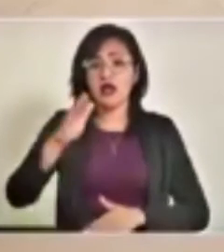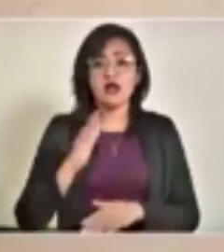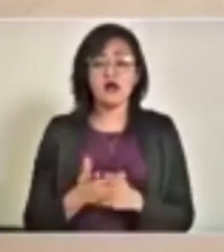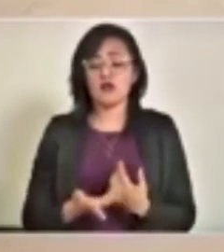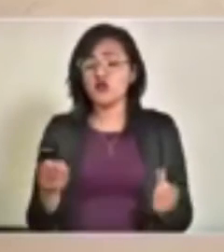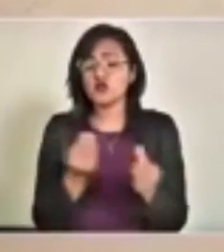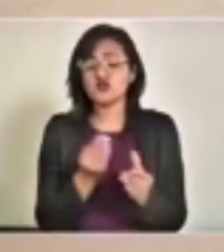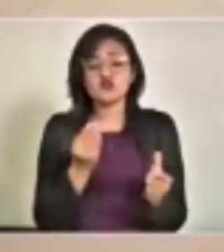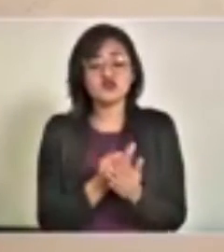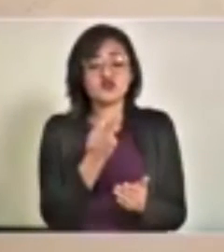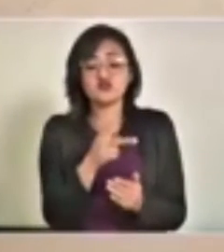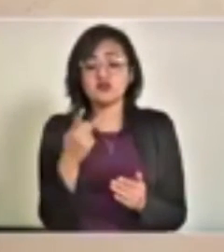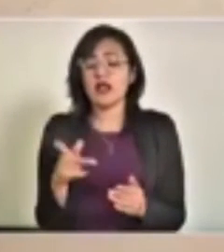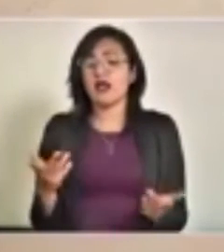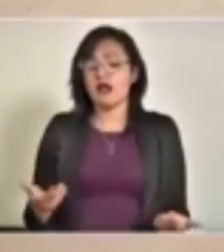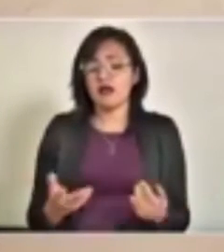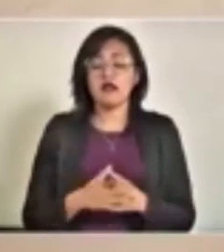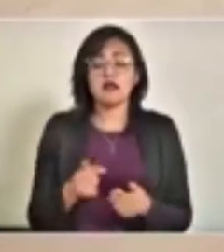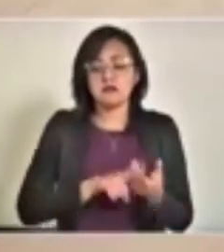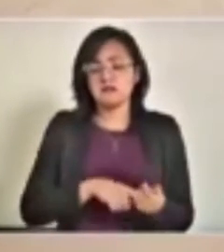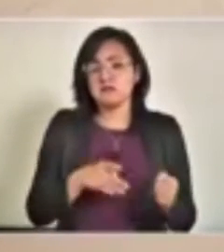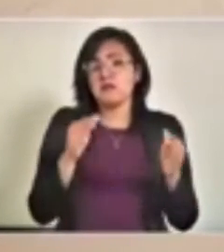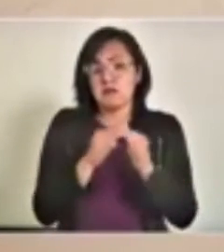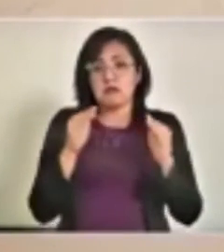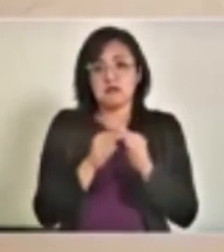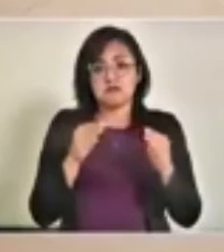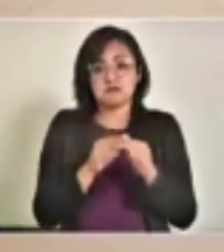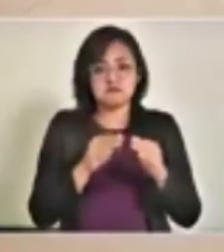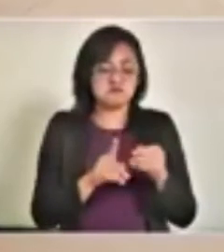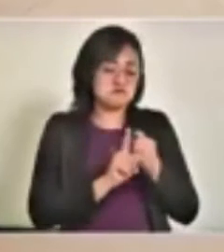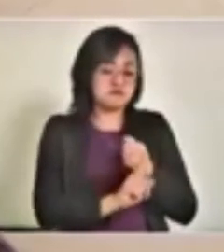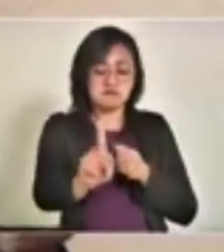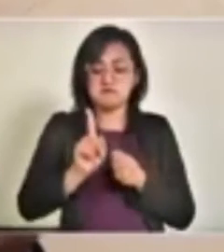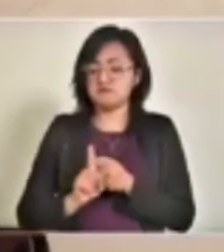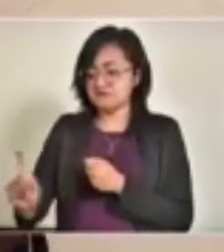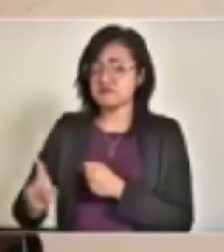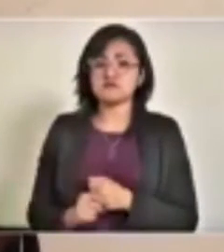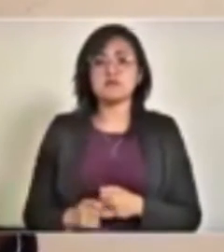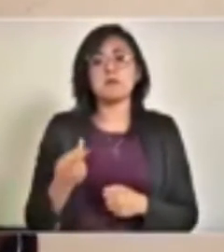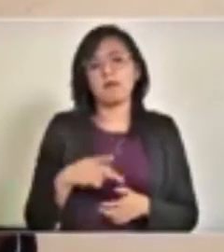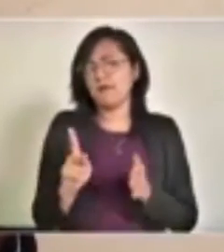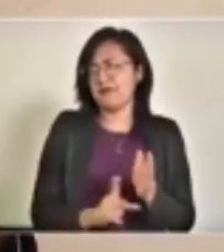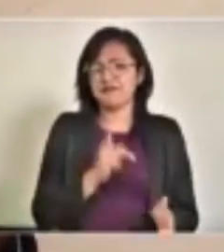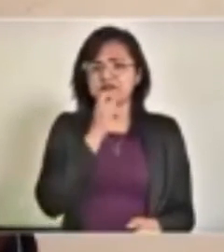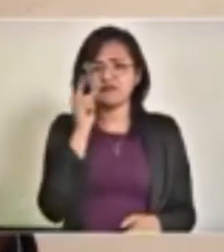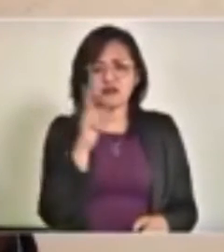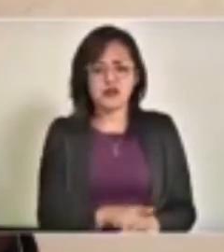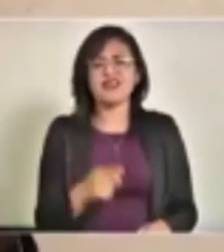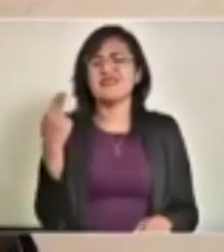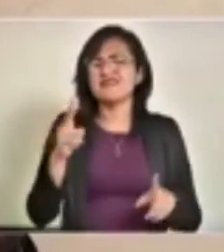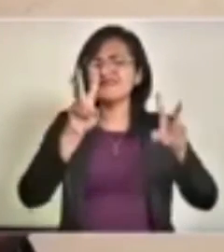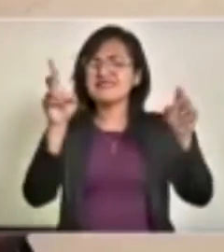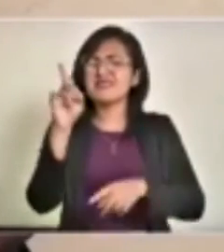curso a distancia. Pero vuelvo a repetir, este término a